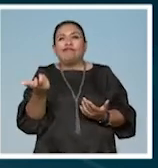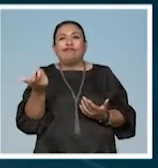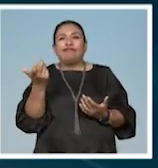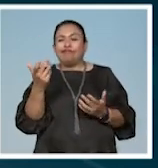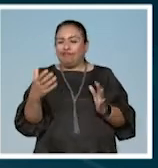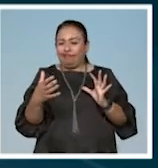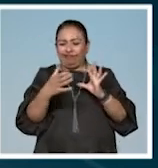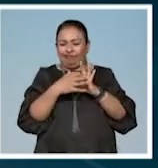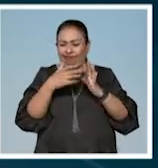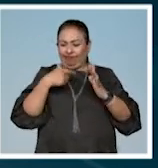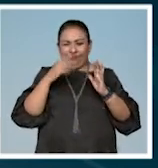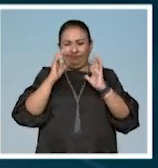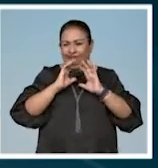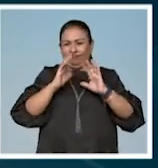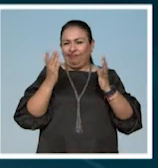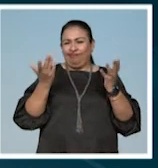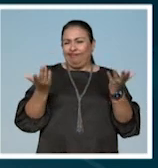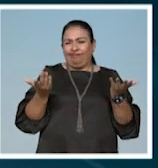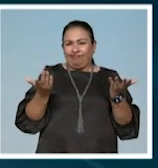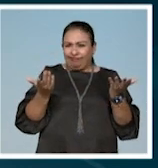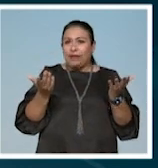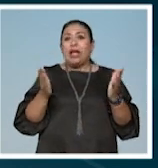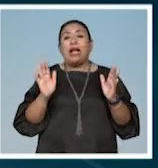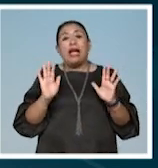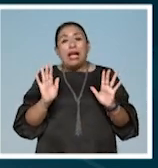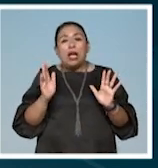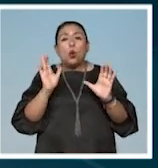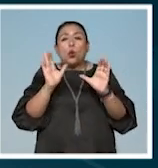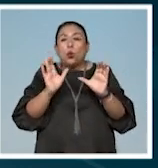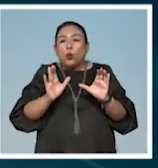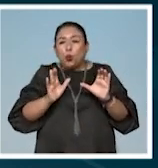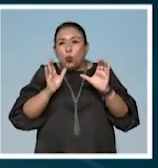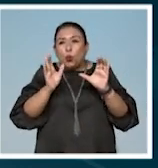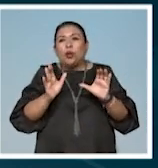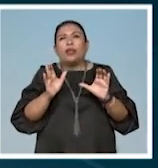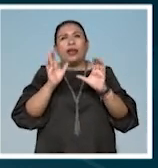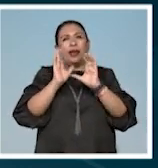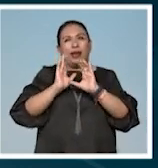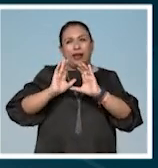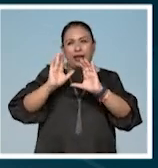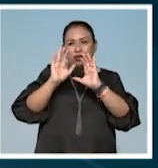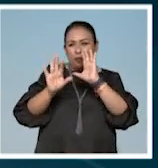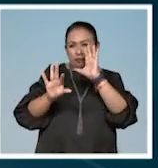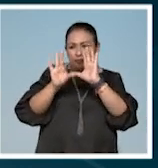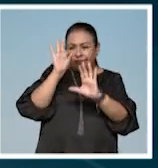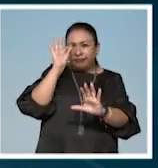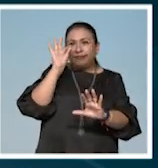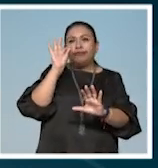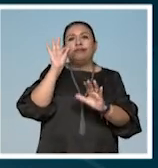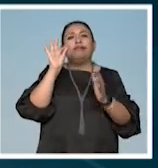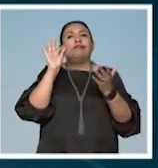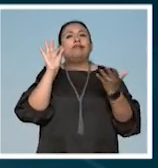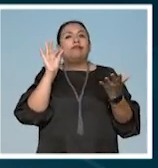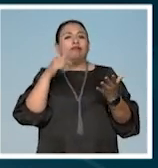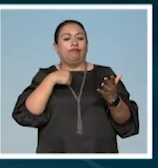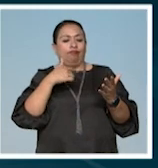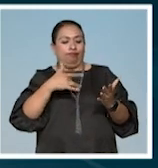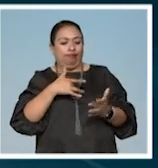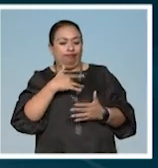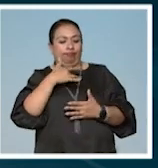tanto sentido que las cantara yo, ¿no? Entonces era el cuidado también de cantar canciones que yo